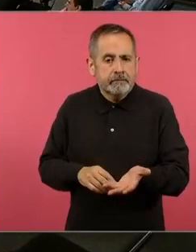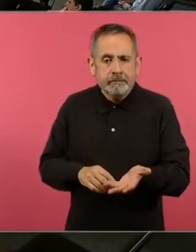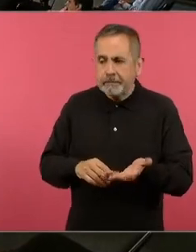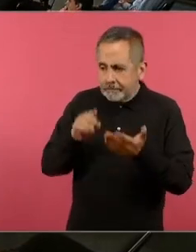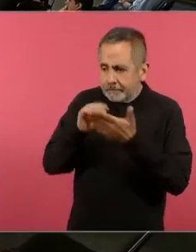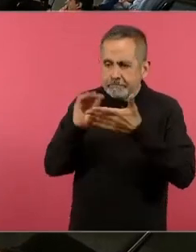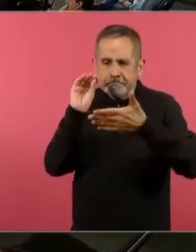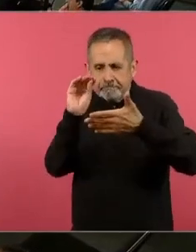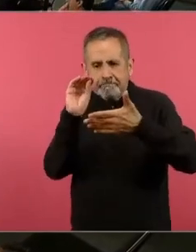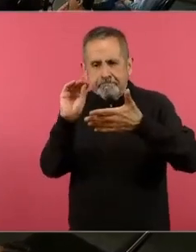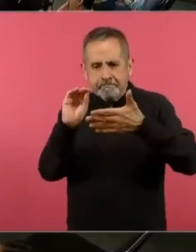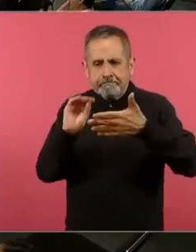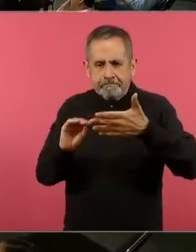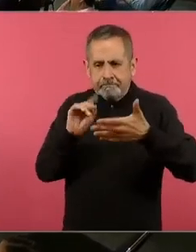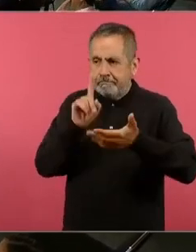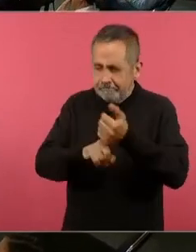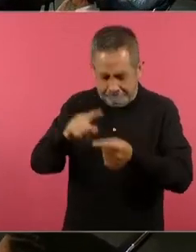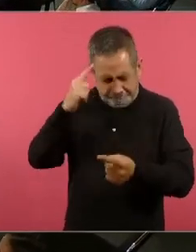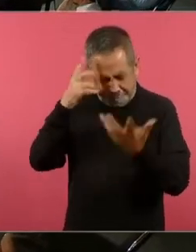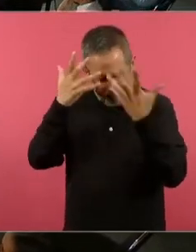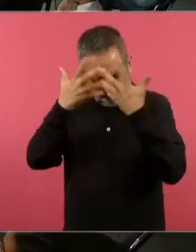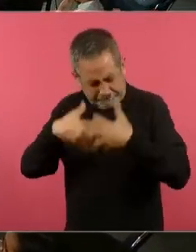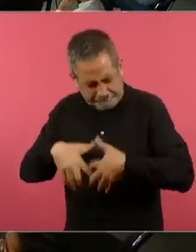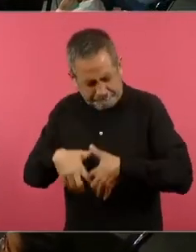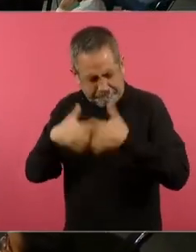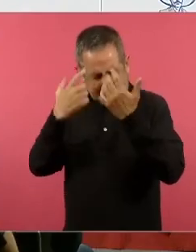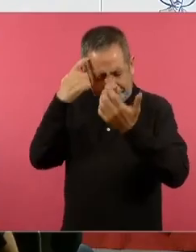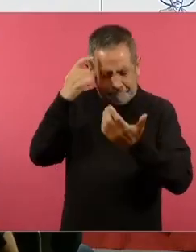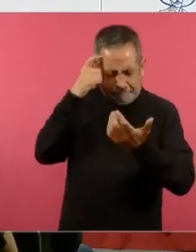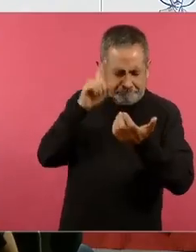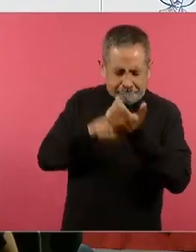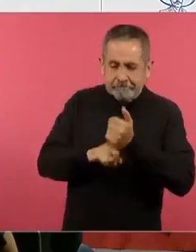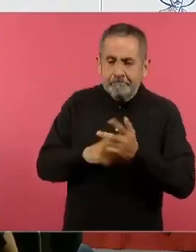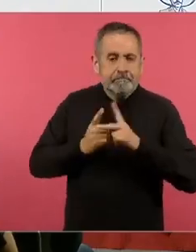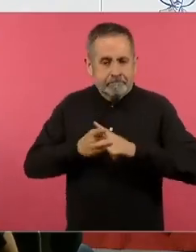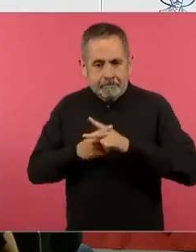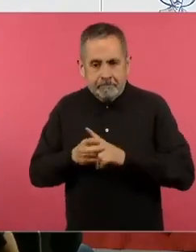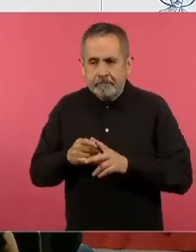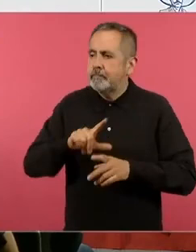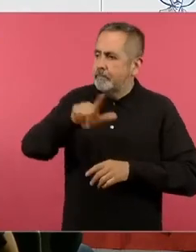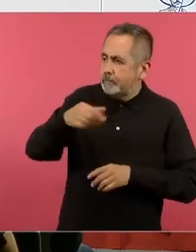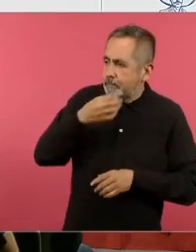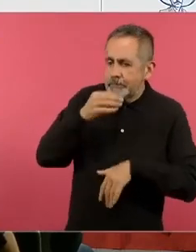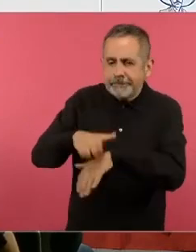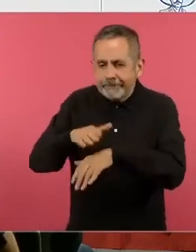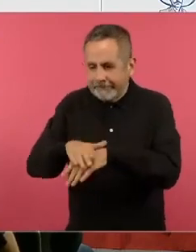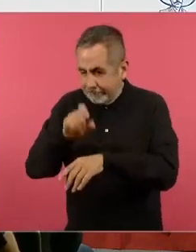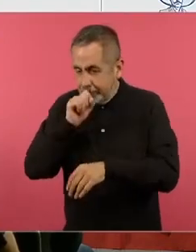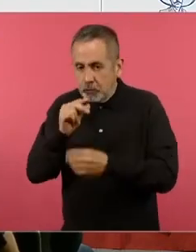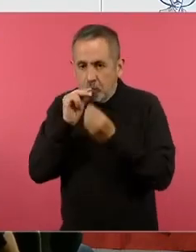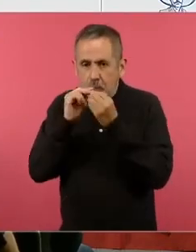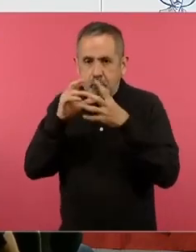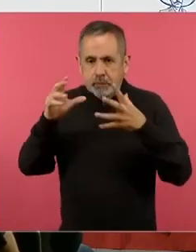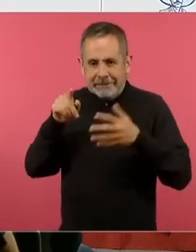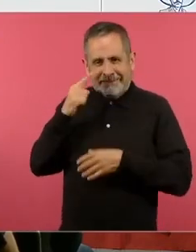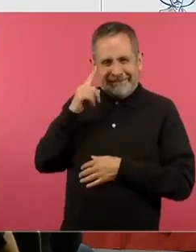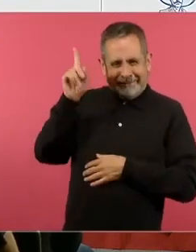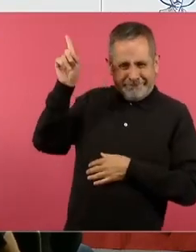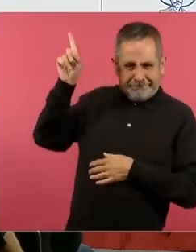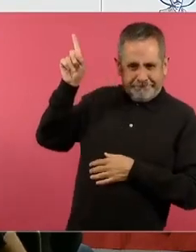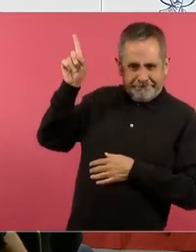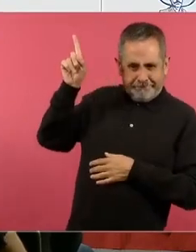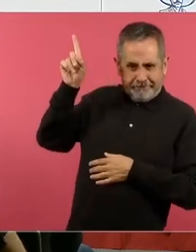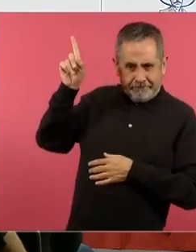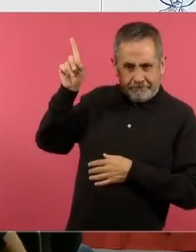las líneas que trabaje y que infle su globito que es el globito que está acá y que de alguna